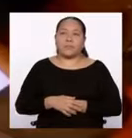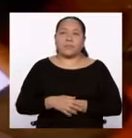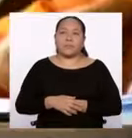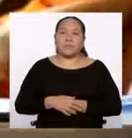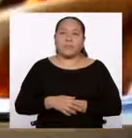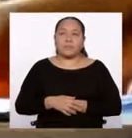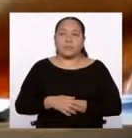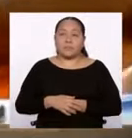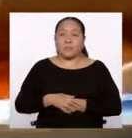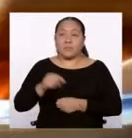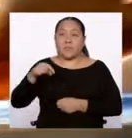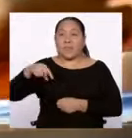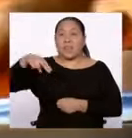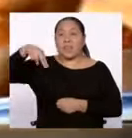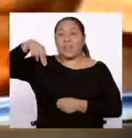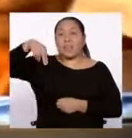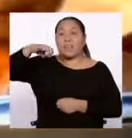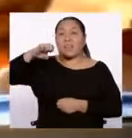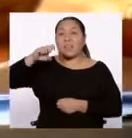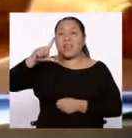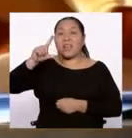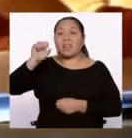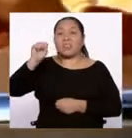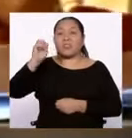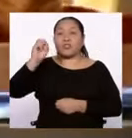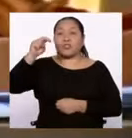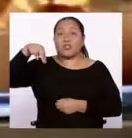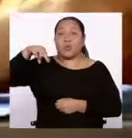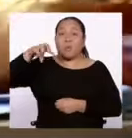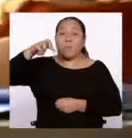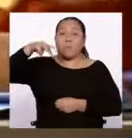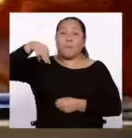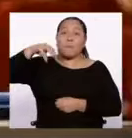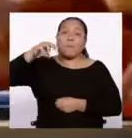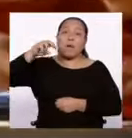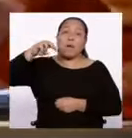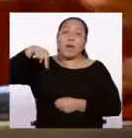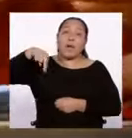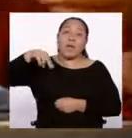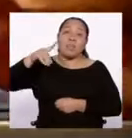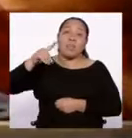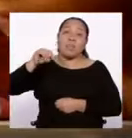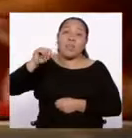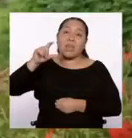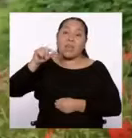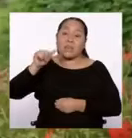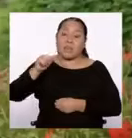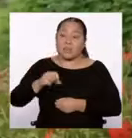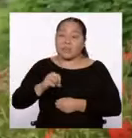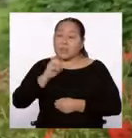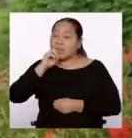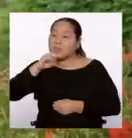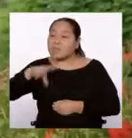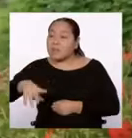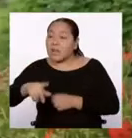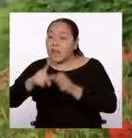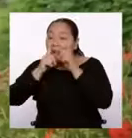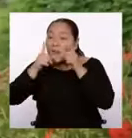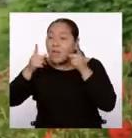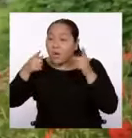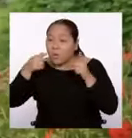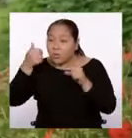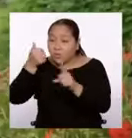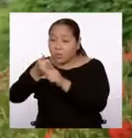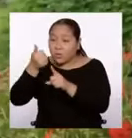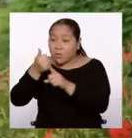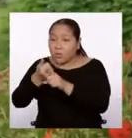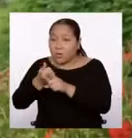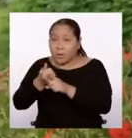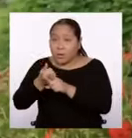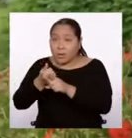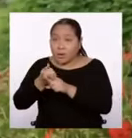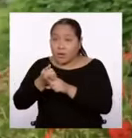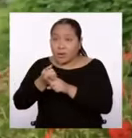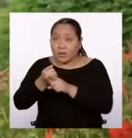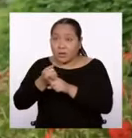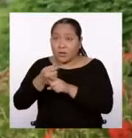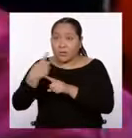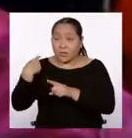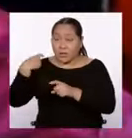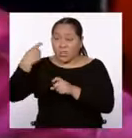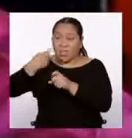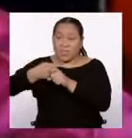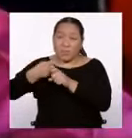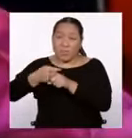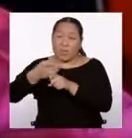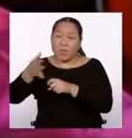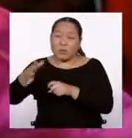Bueno, Nelson Mandela decía que hablarles en una lengua persona es llegar a su cabeza, pero hablarles en su lengua materna es llegar al